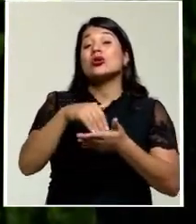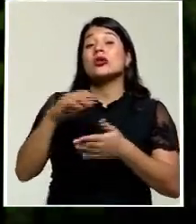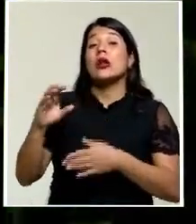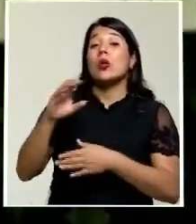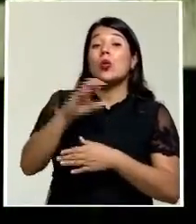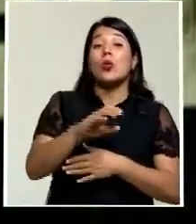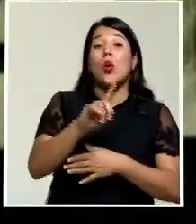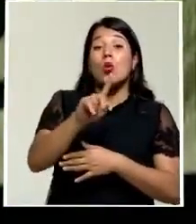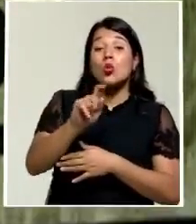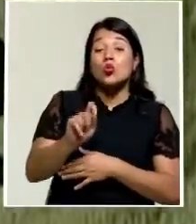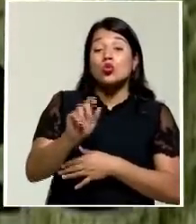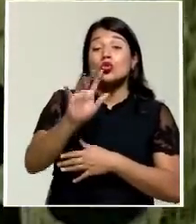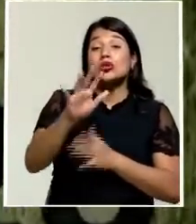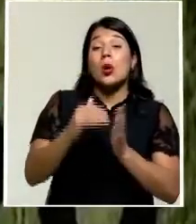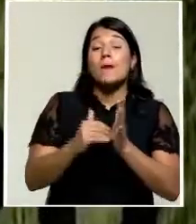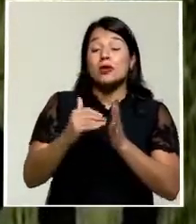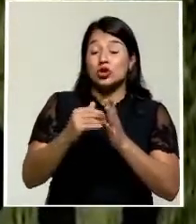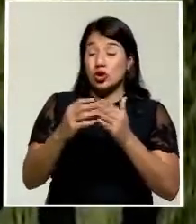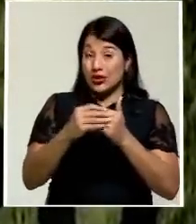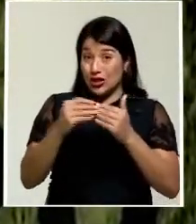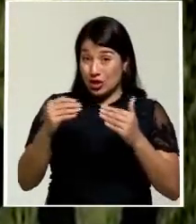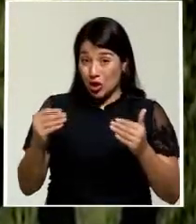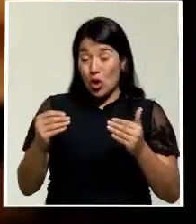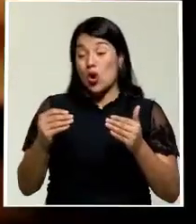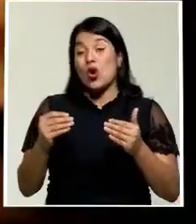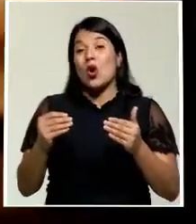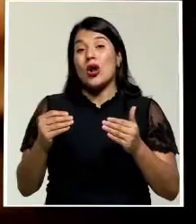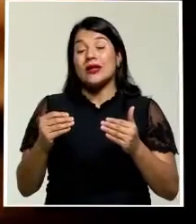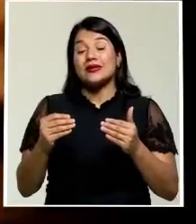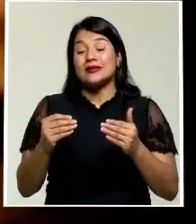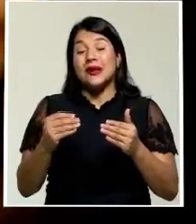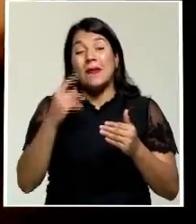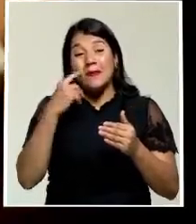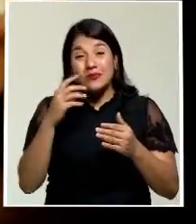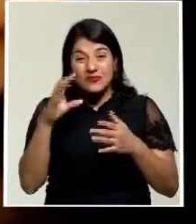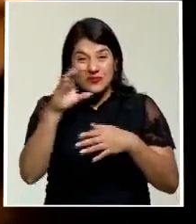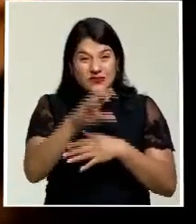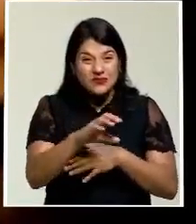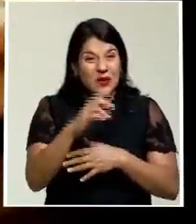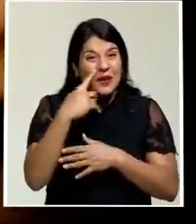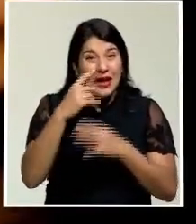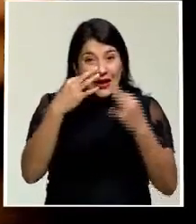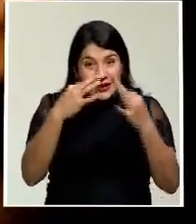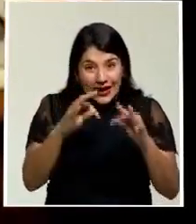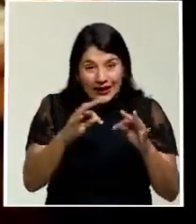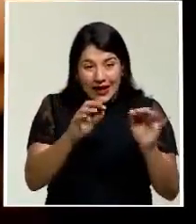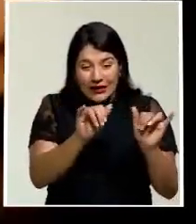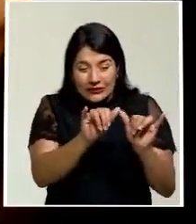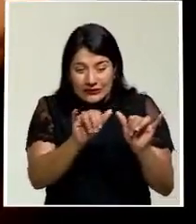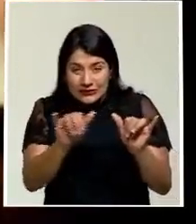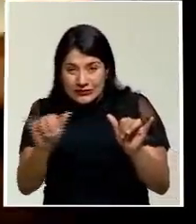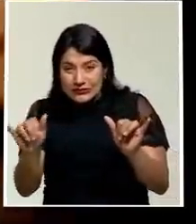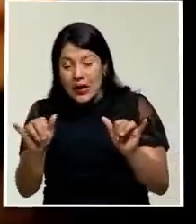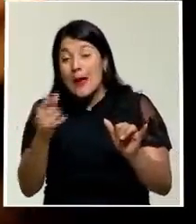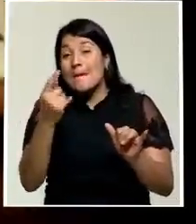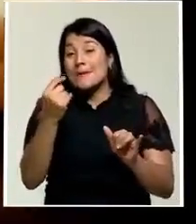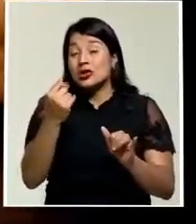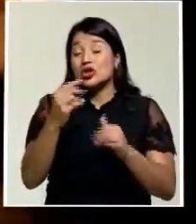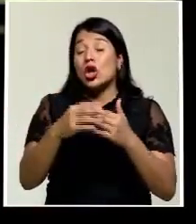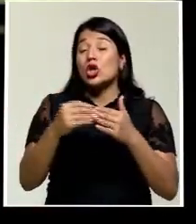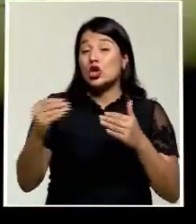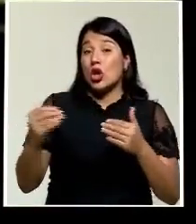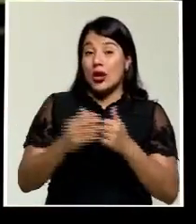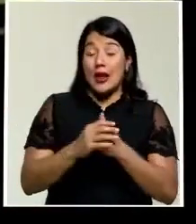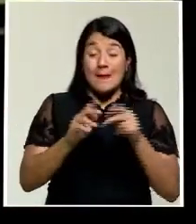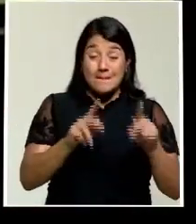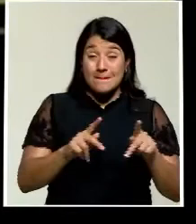,5 millones de dólares en el mercado de monedas extranjeras para estabilizar el tipo de cambio. Las personas más afectadas